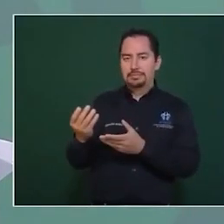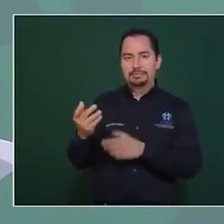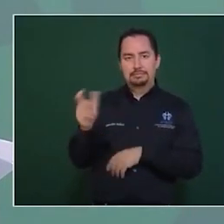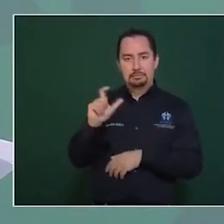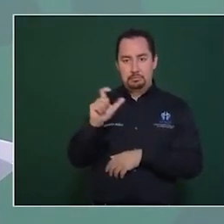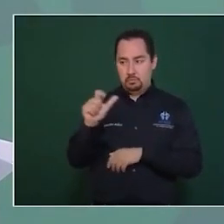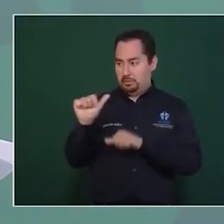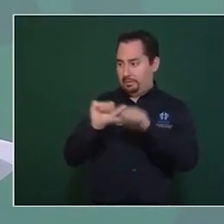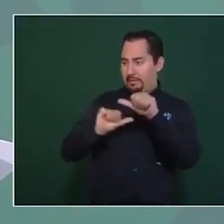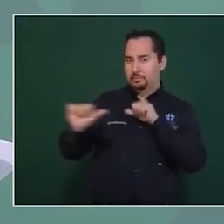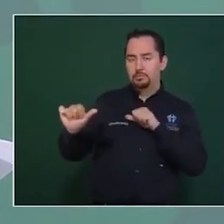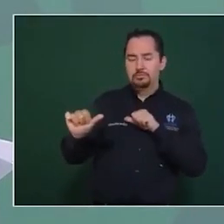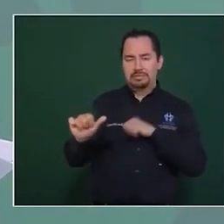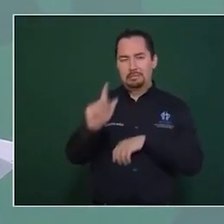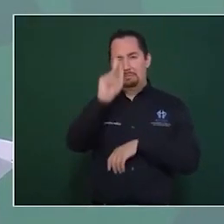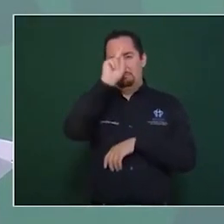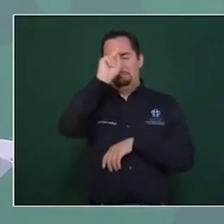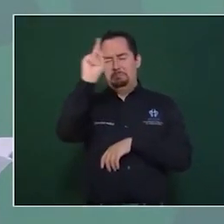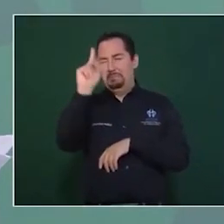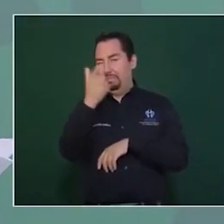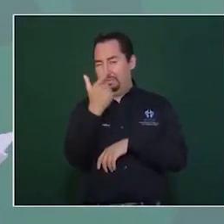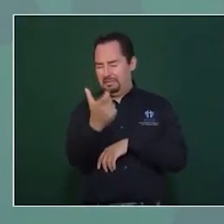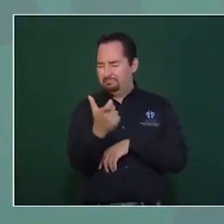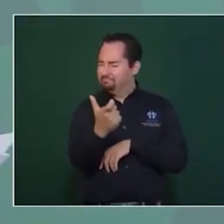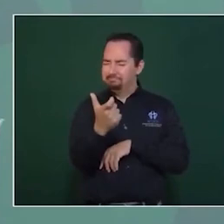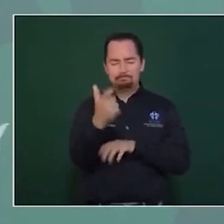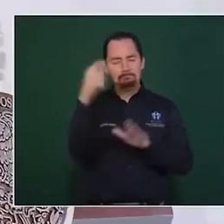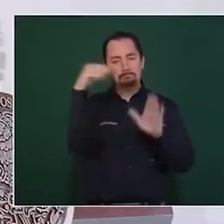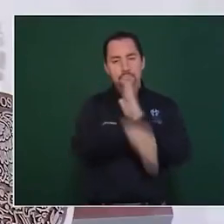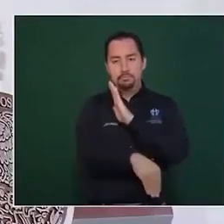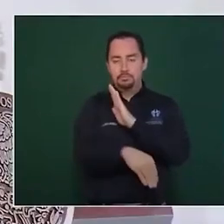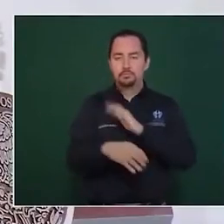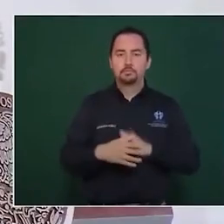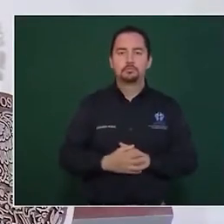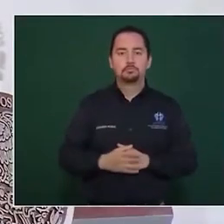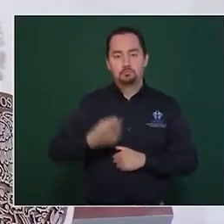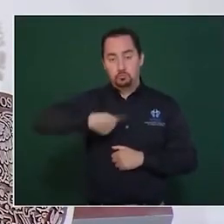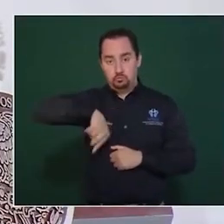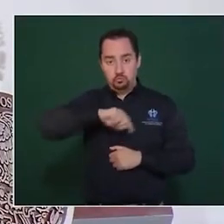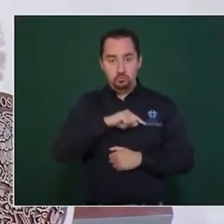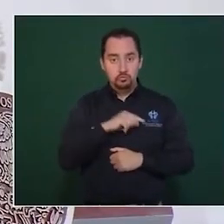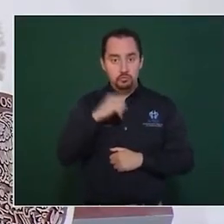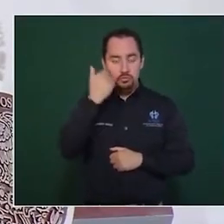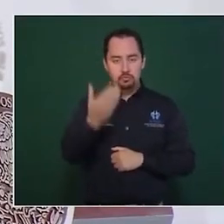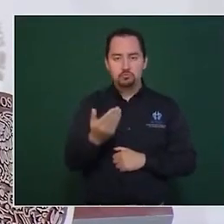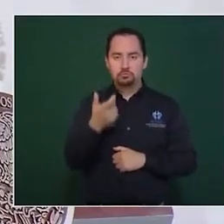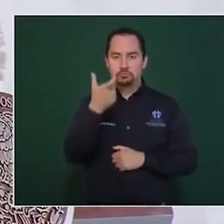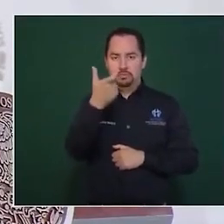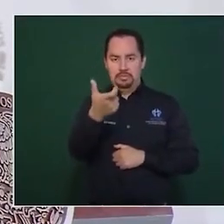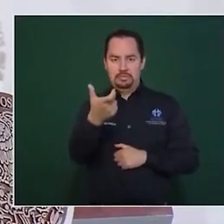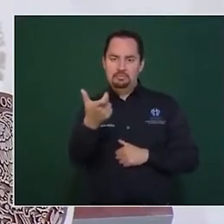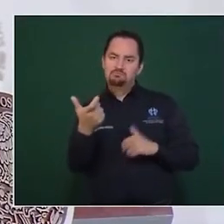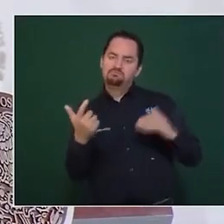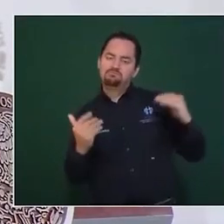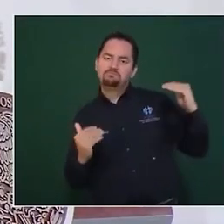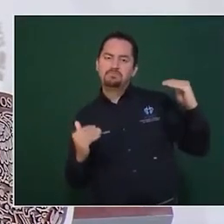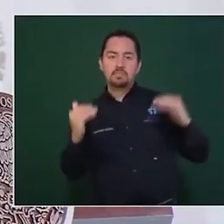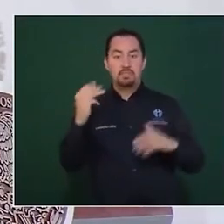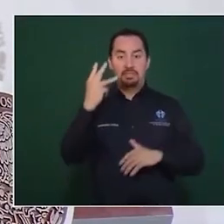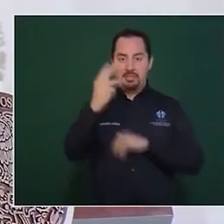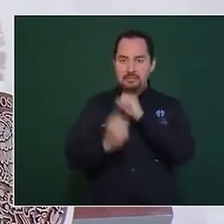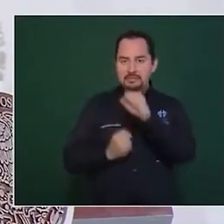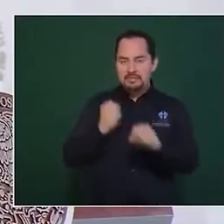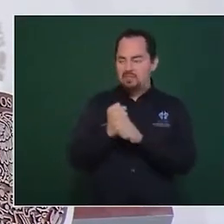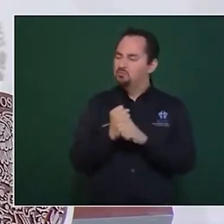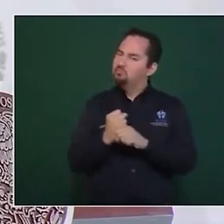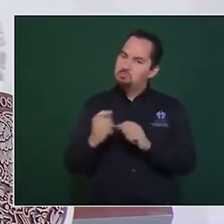encontraba en su peor crisis financiera en la historia. Nos propusimos balancear el presupuesto al tercer año de la